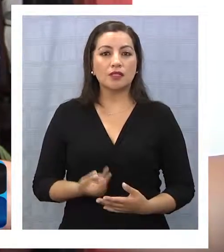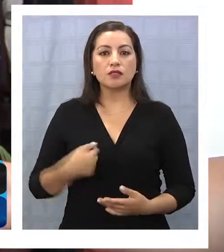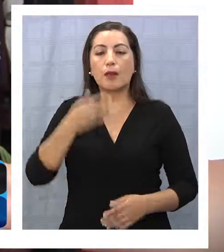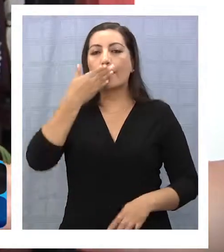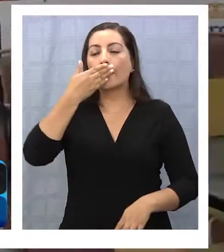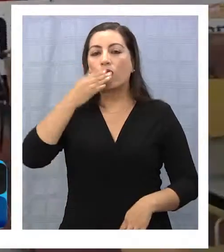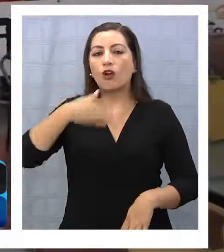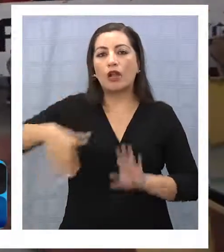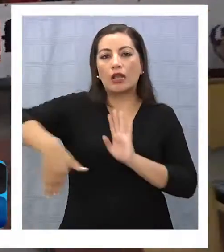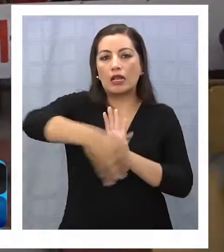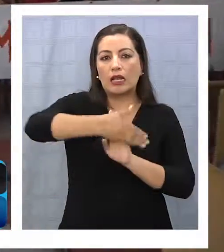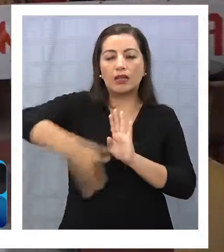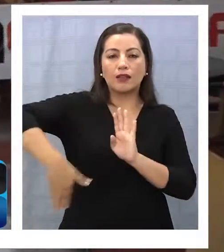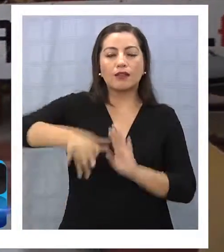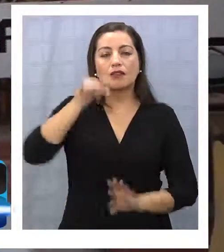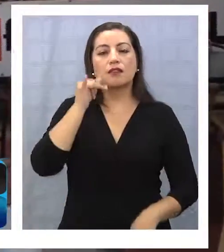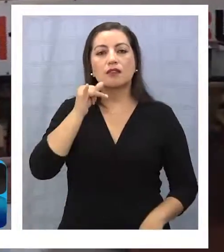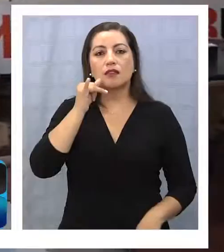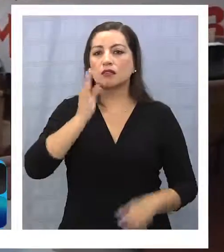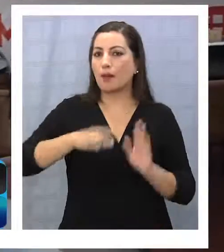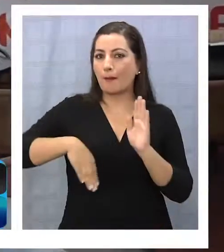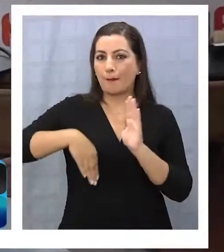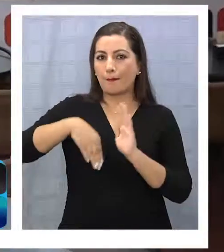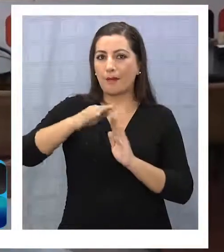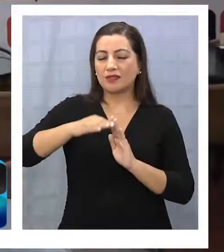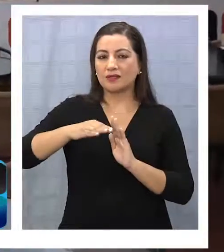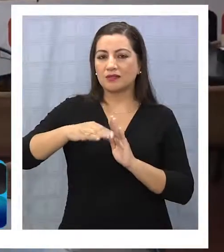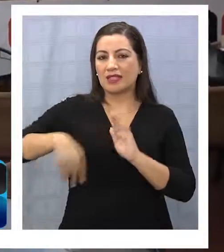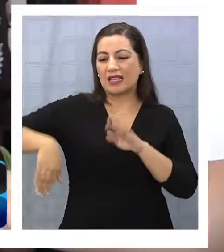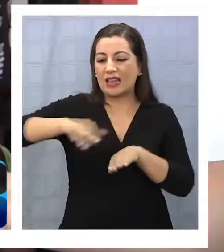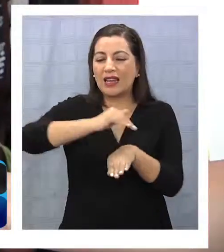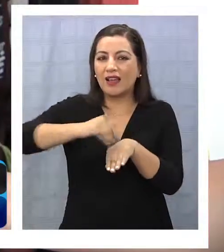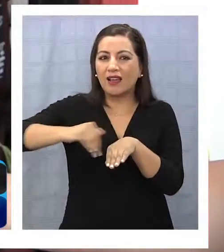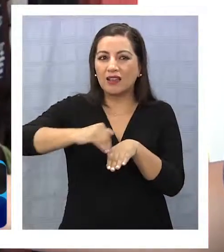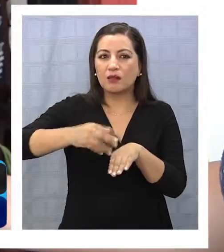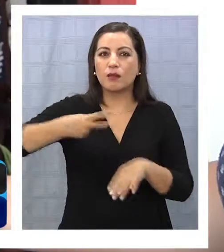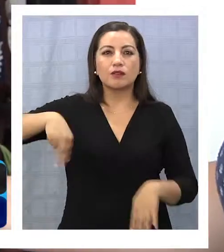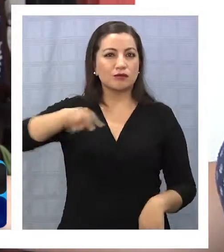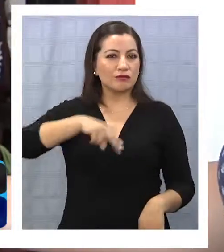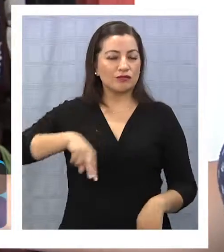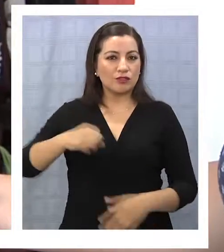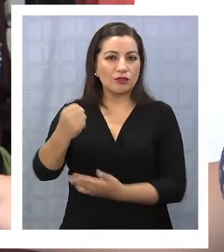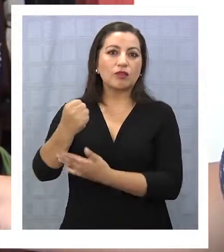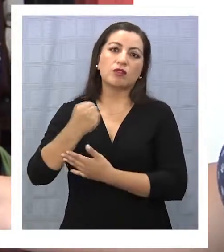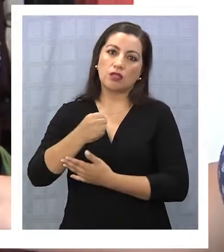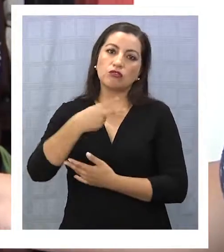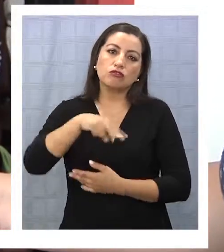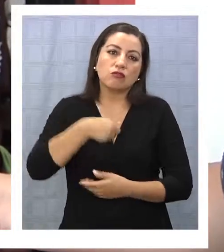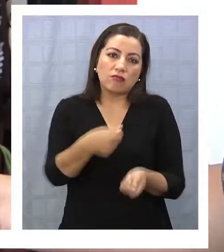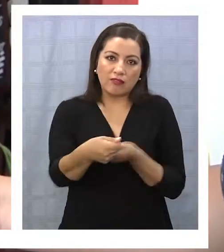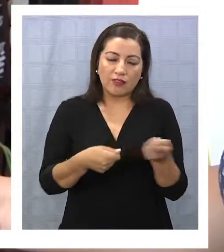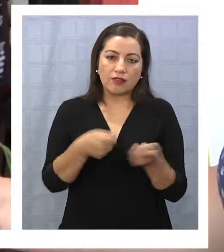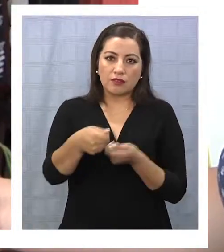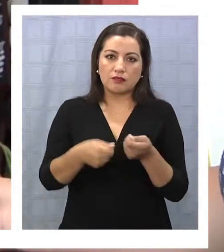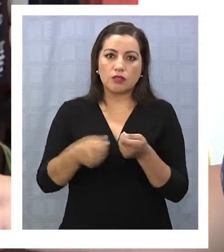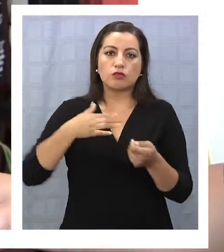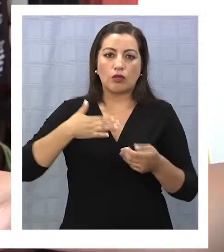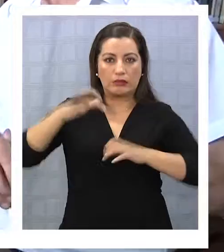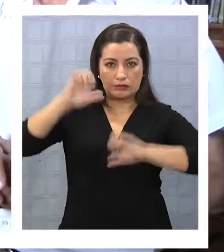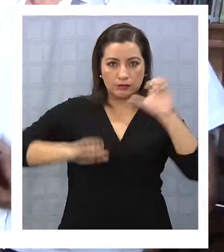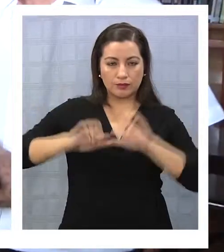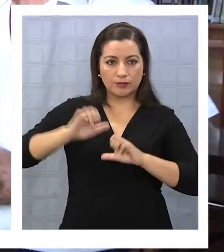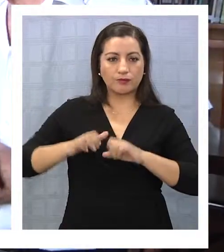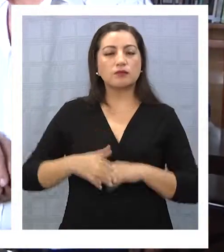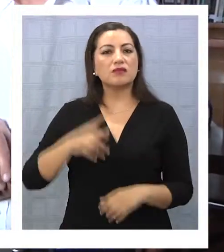mejorando las calles de Iquique, sobre todo las aceras, porque nos beneficia a nosotros como comerciantes, como empresa.